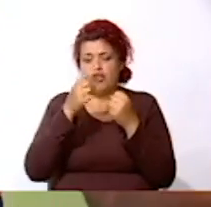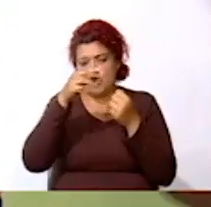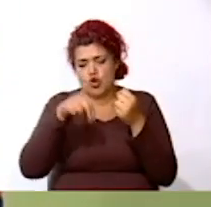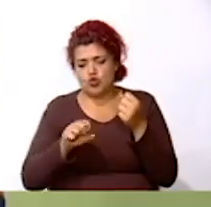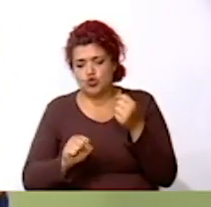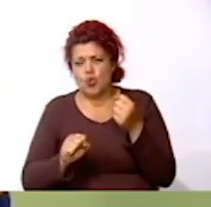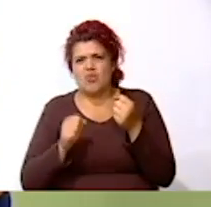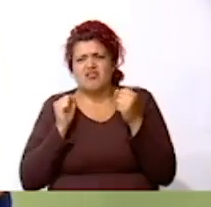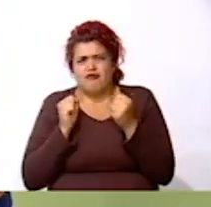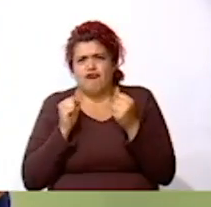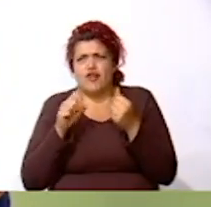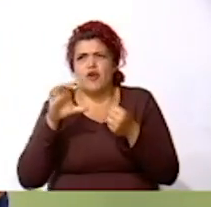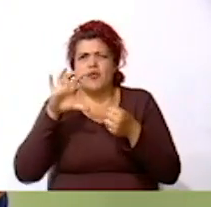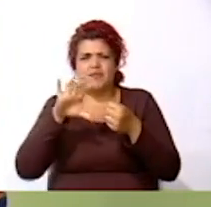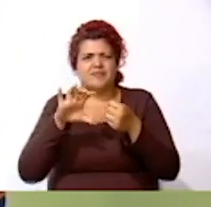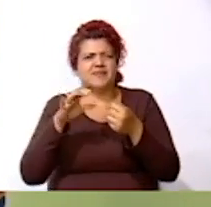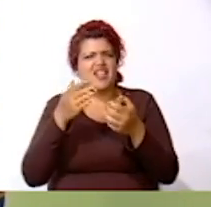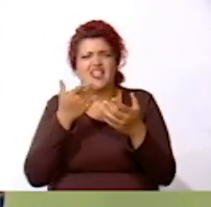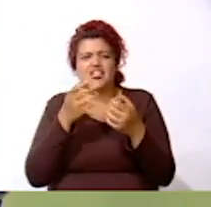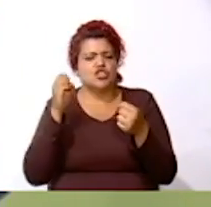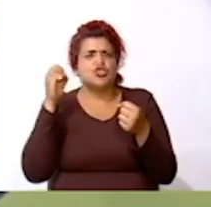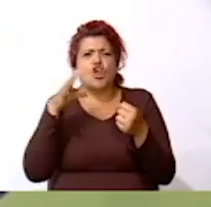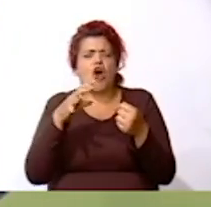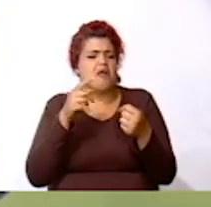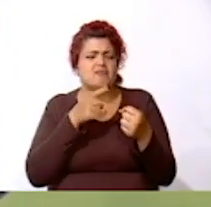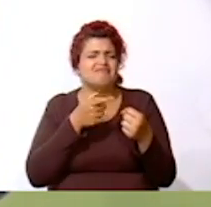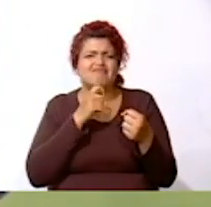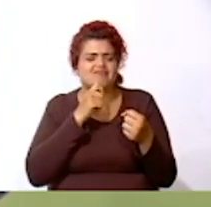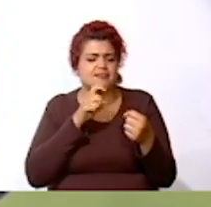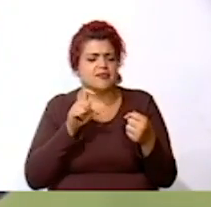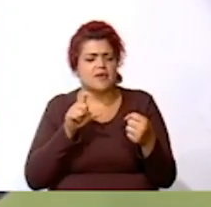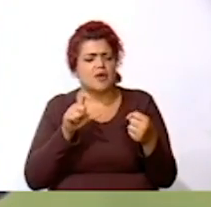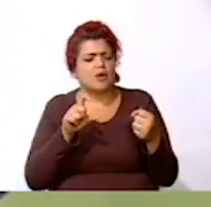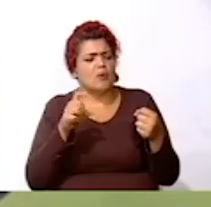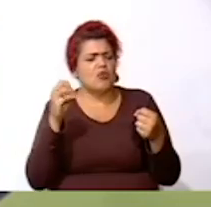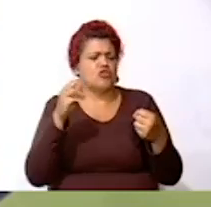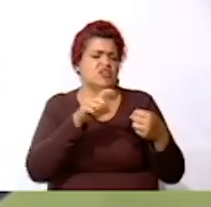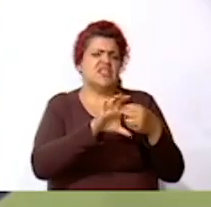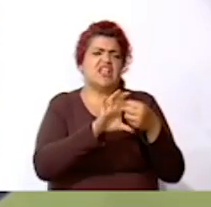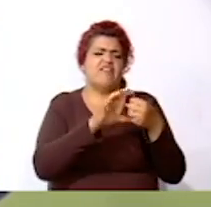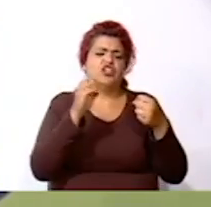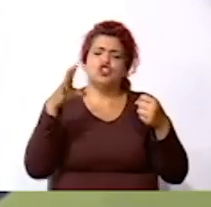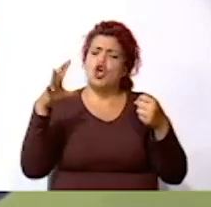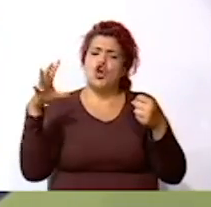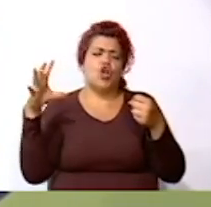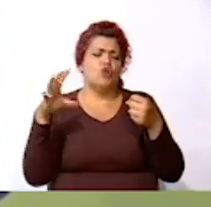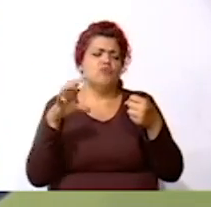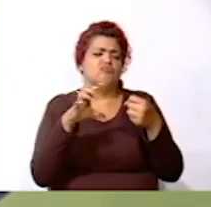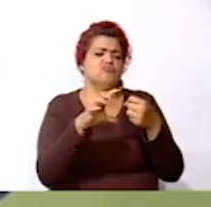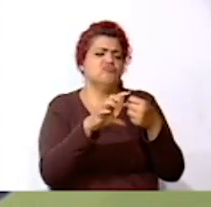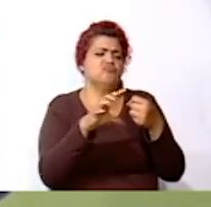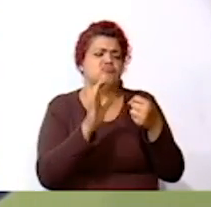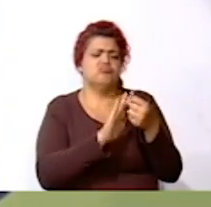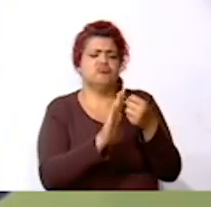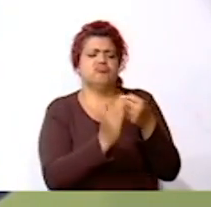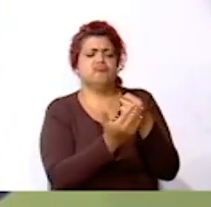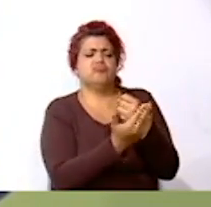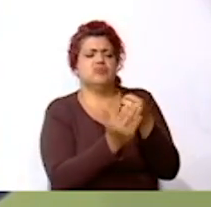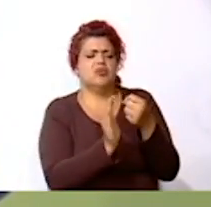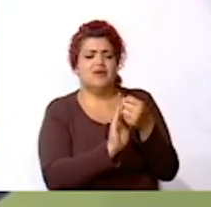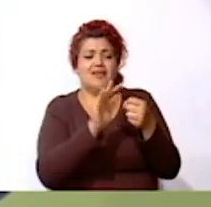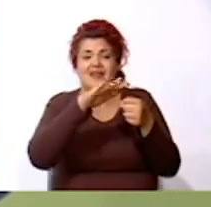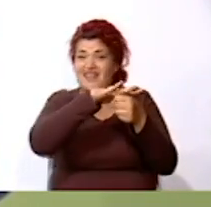Y Casi el sol No les llega Entonces por ejemplo El sol llega aquí A esta parte central Del planeta